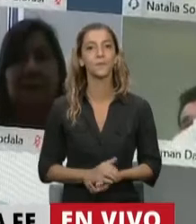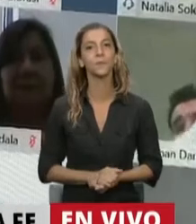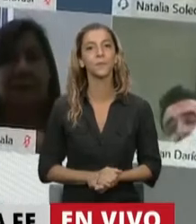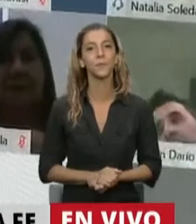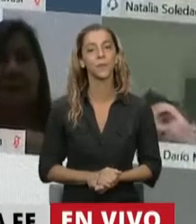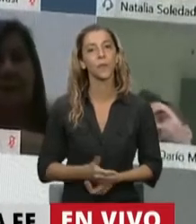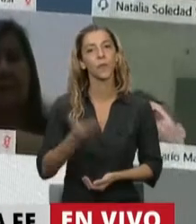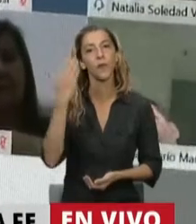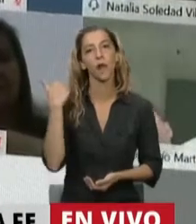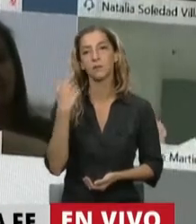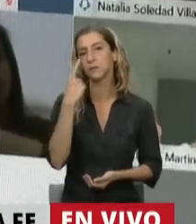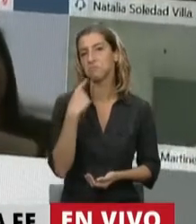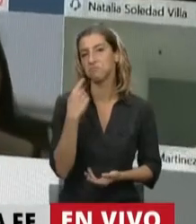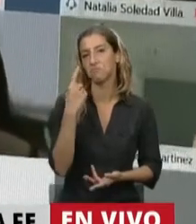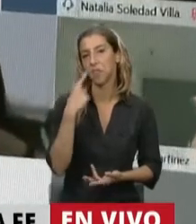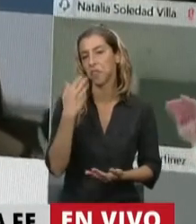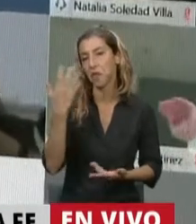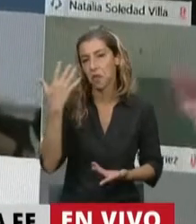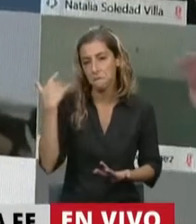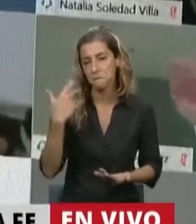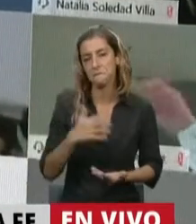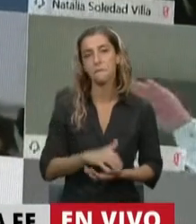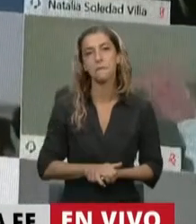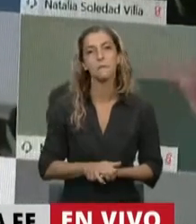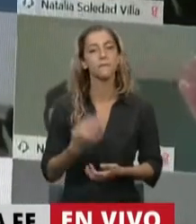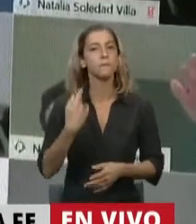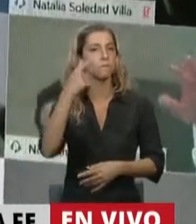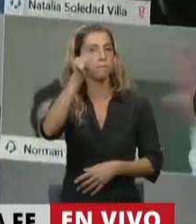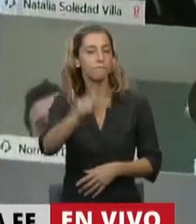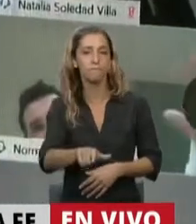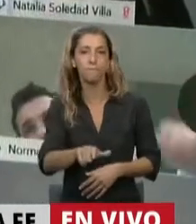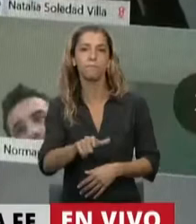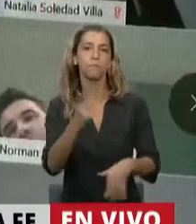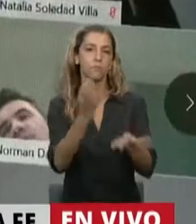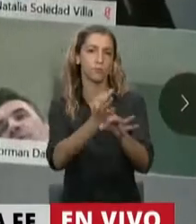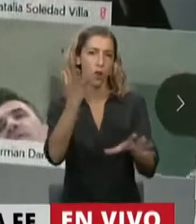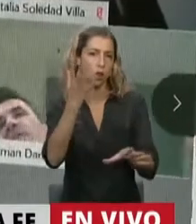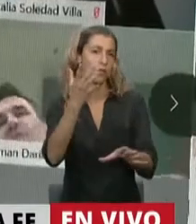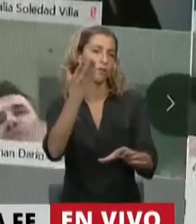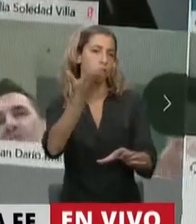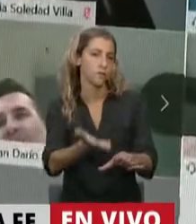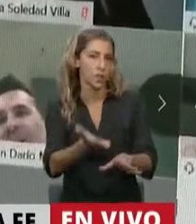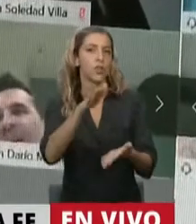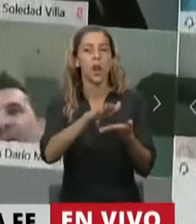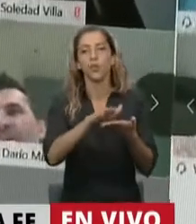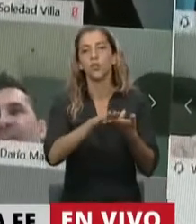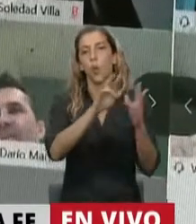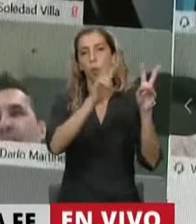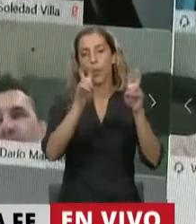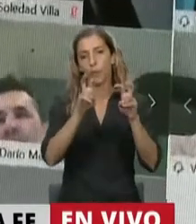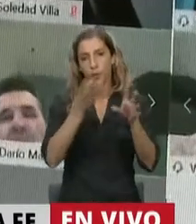Hace unos días me acercaba un escrito, un especialista en los temas educativos como es Marcelo Pascal